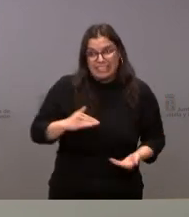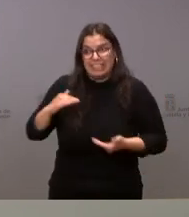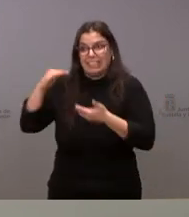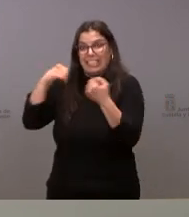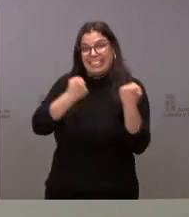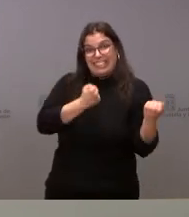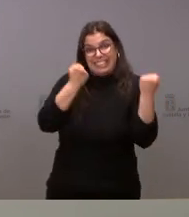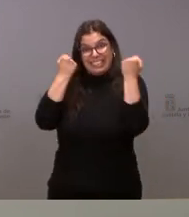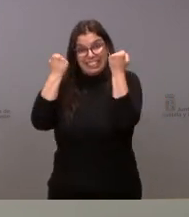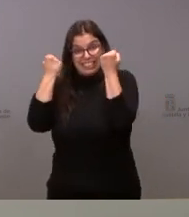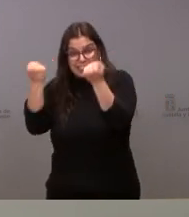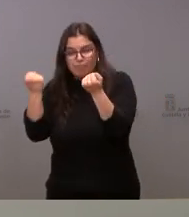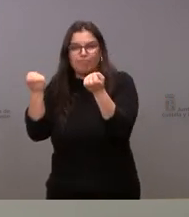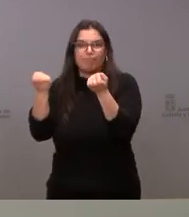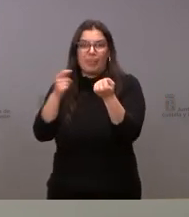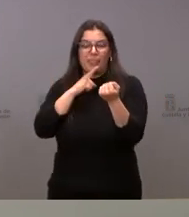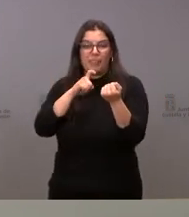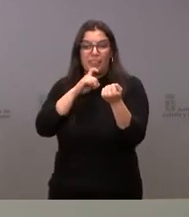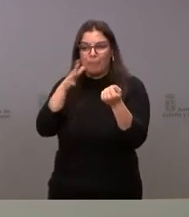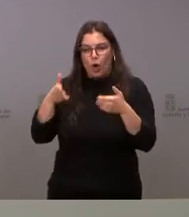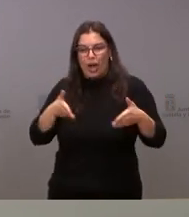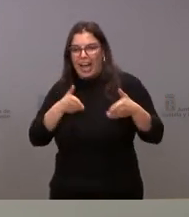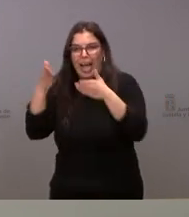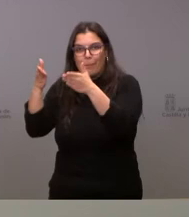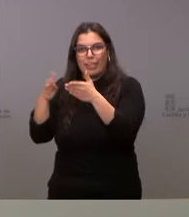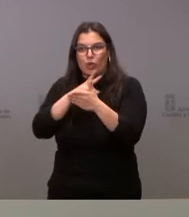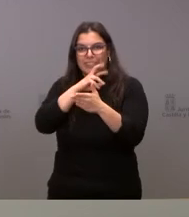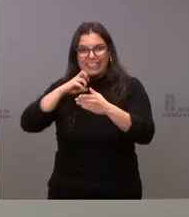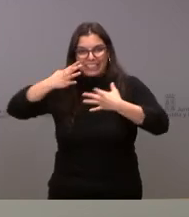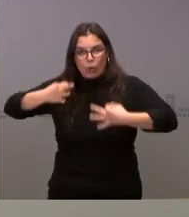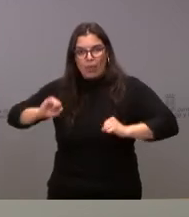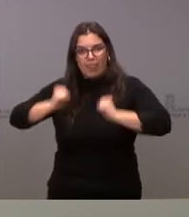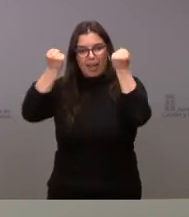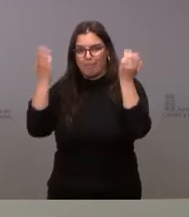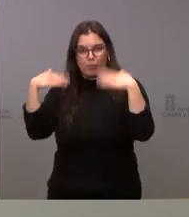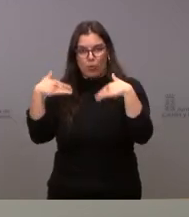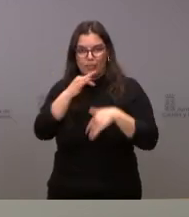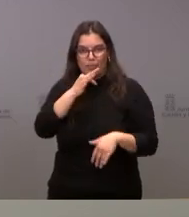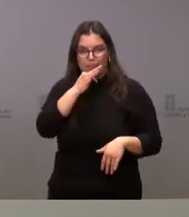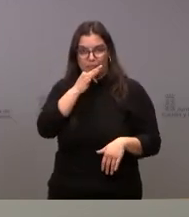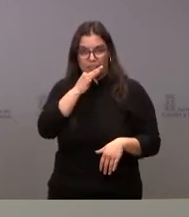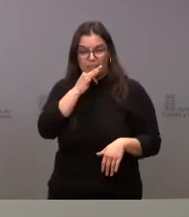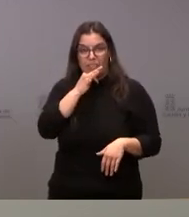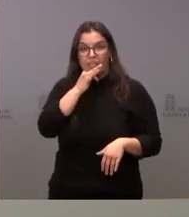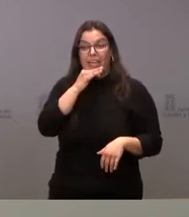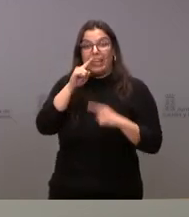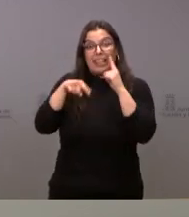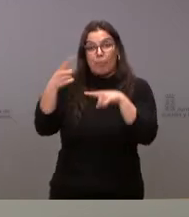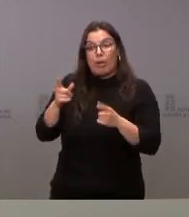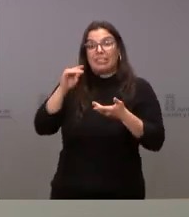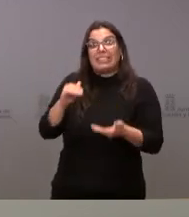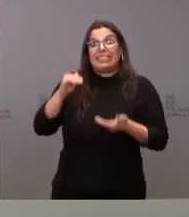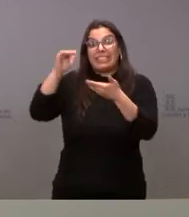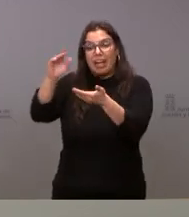hacerlo llegar sin tener hoy en día un corredor humanitario abierto y es más difícil hacerla llegar cuando no tenemos en el terreno allí en